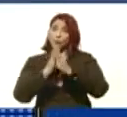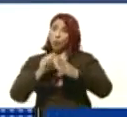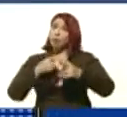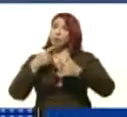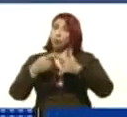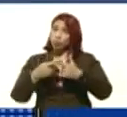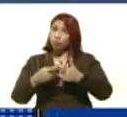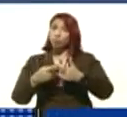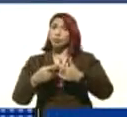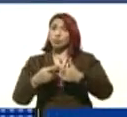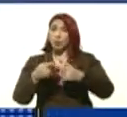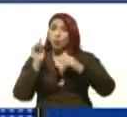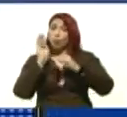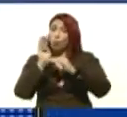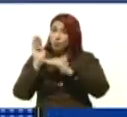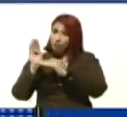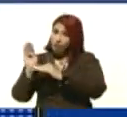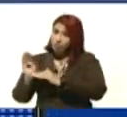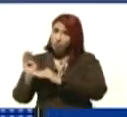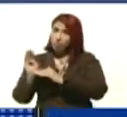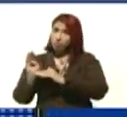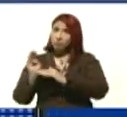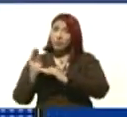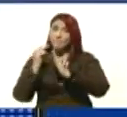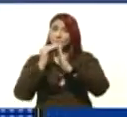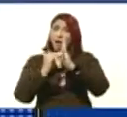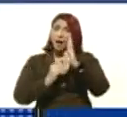cuidarse y a bajar las incidencias. Y vamos a estar informando, Mosca.